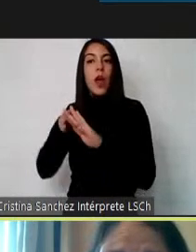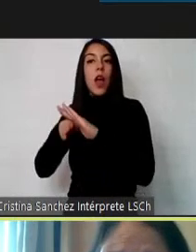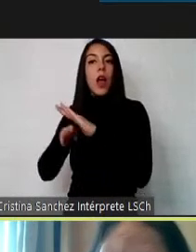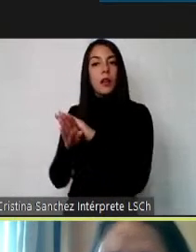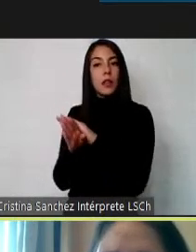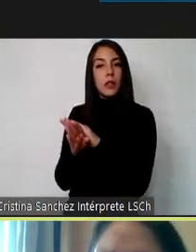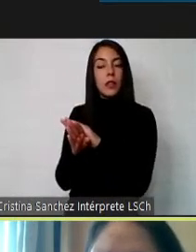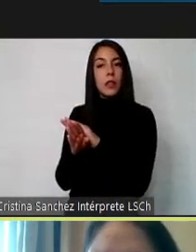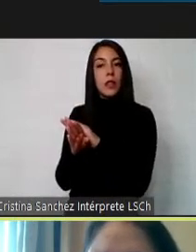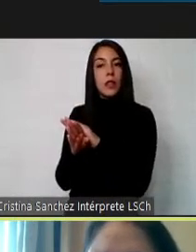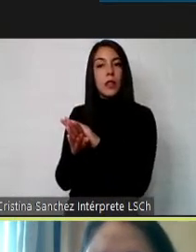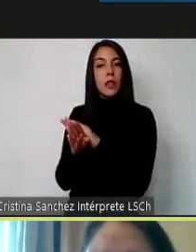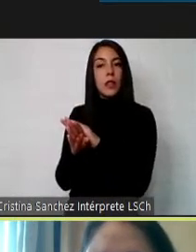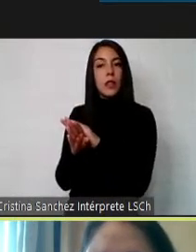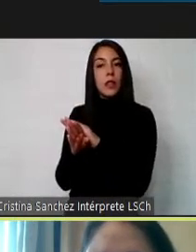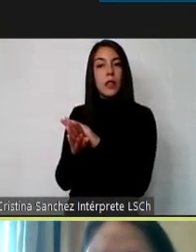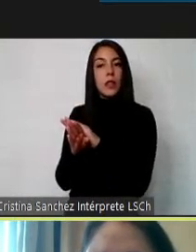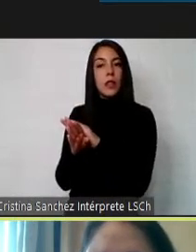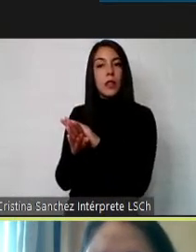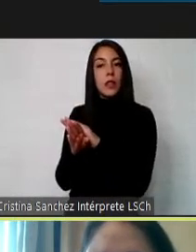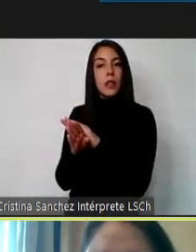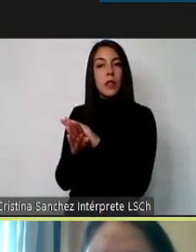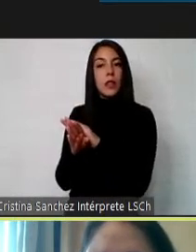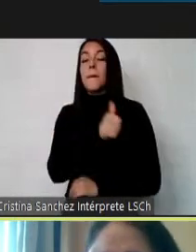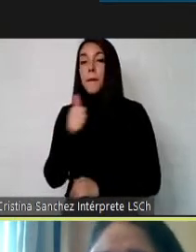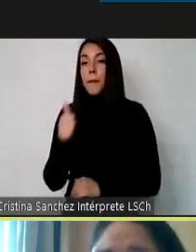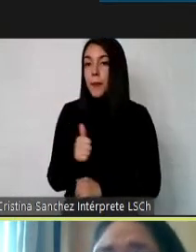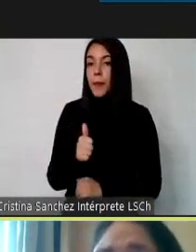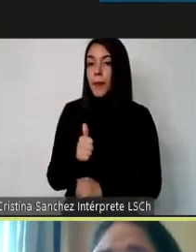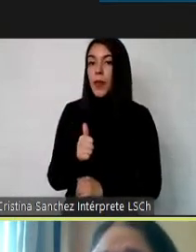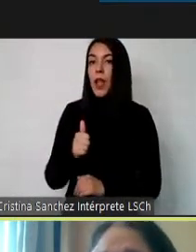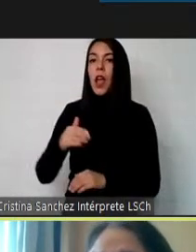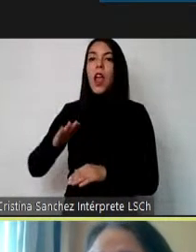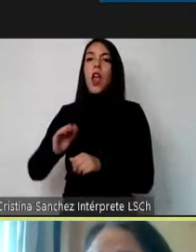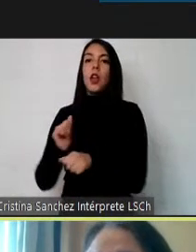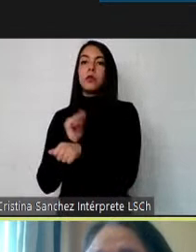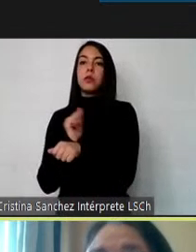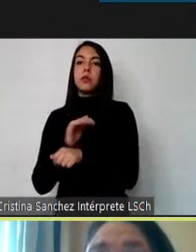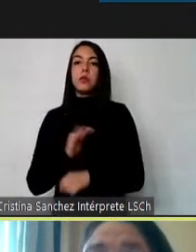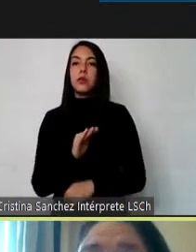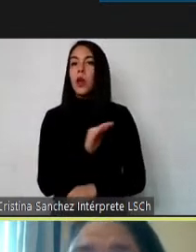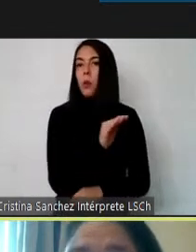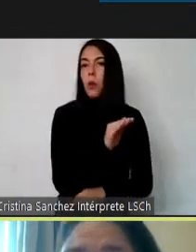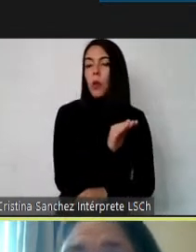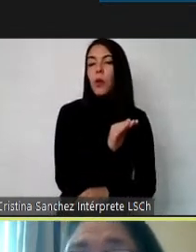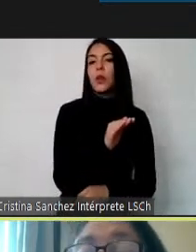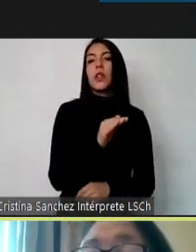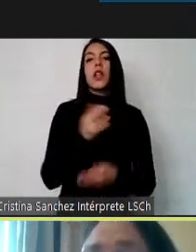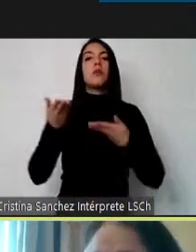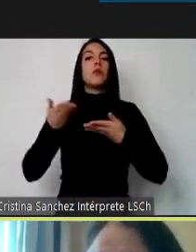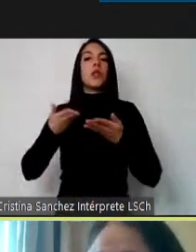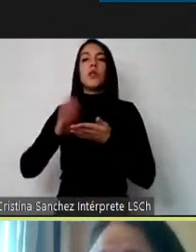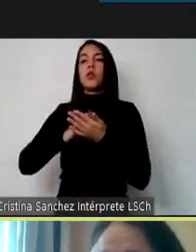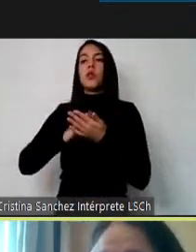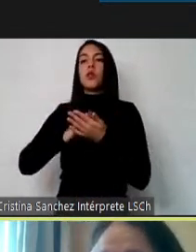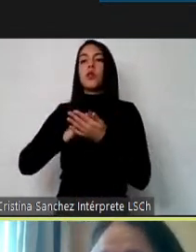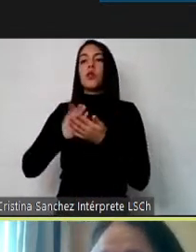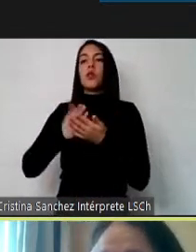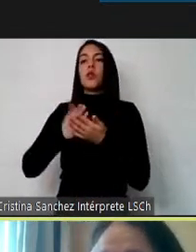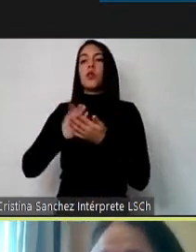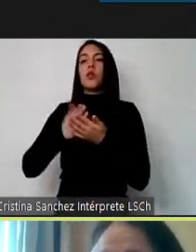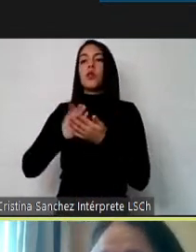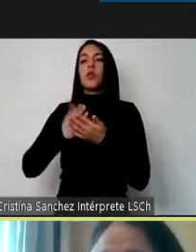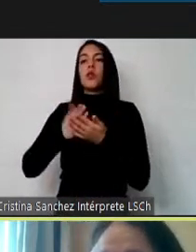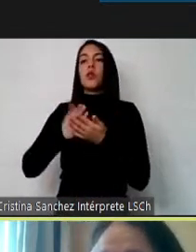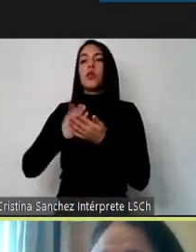universal, no solo al transporte, no solo a los servicios de salud, sino que también a la educación,